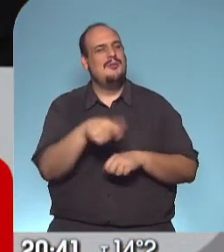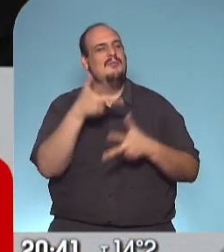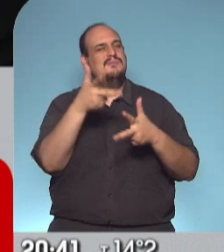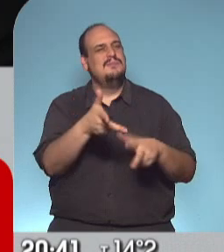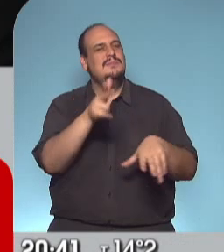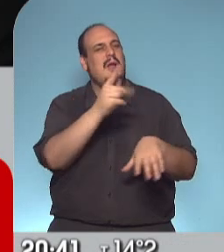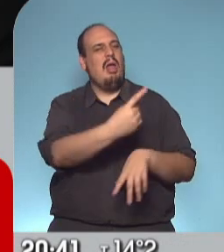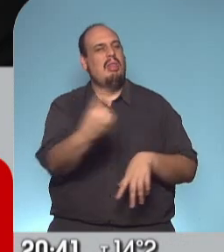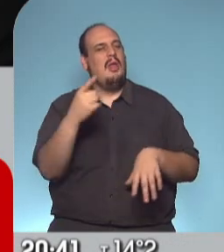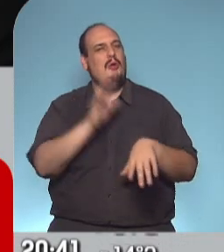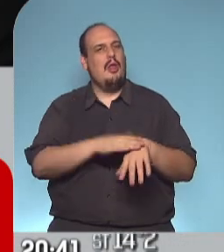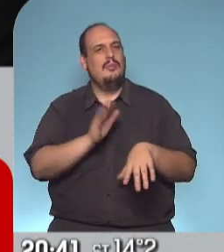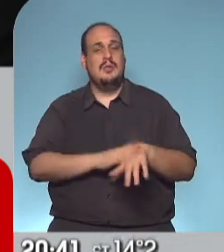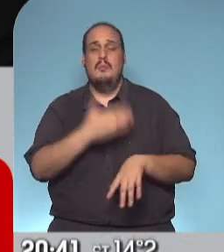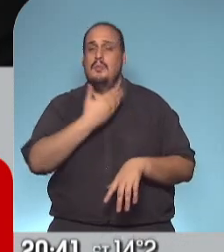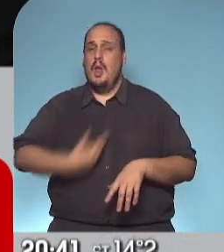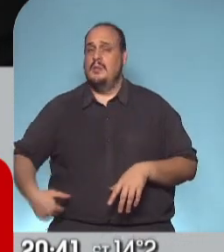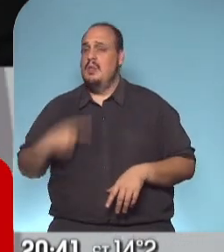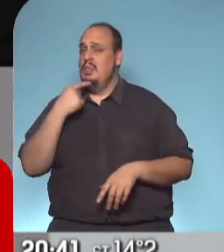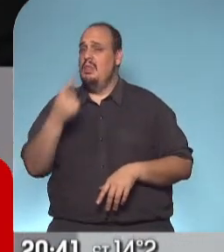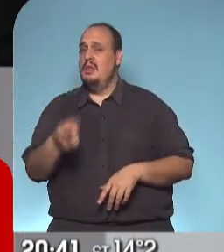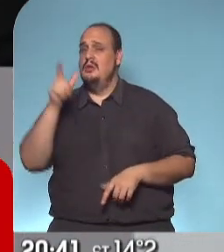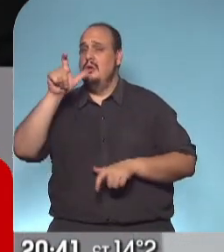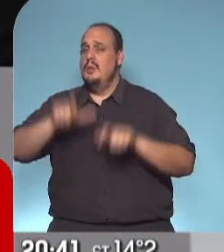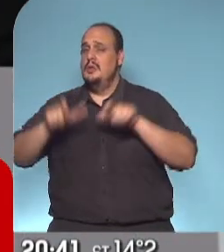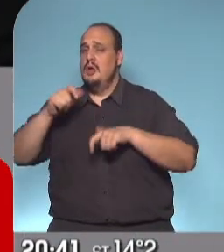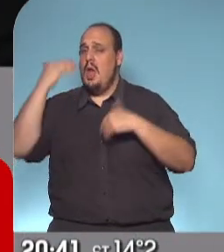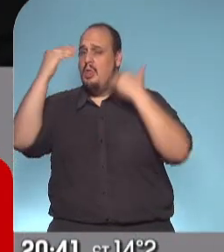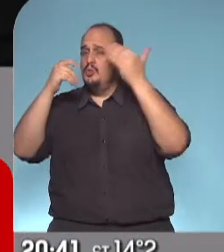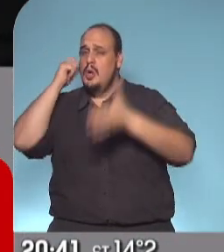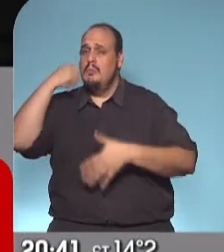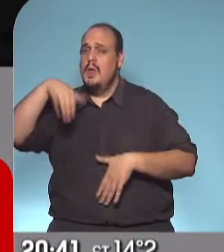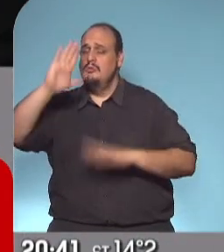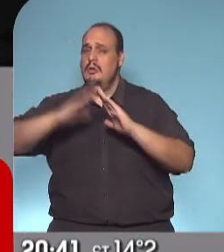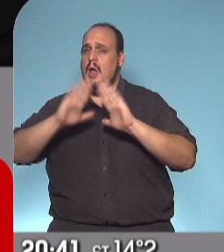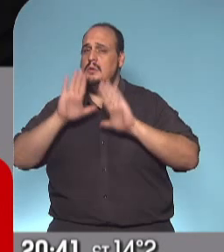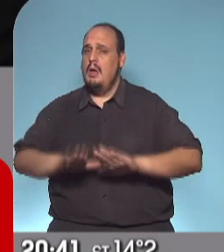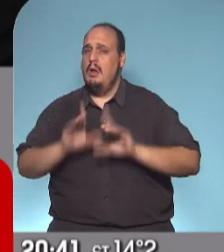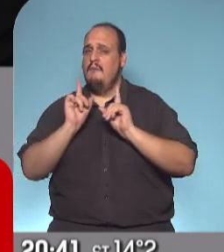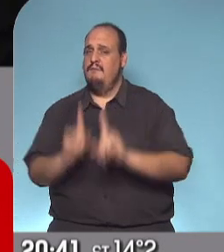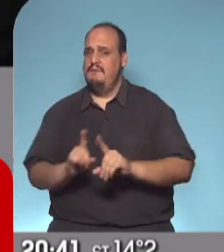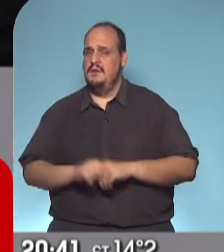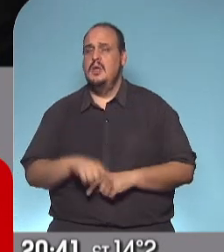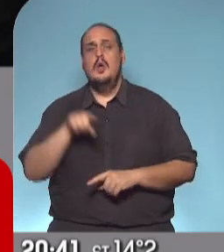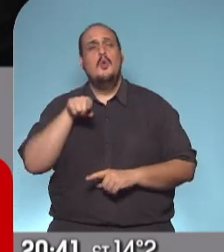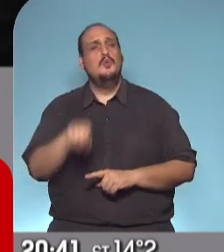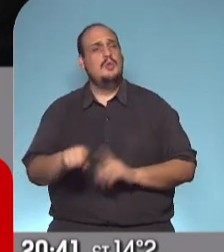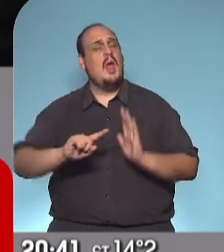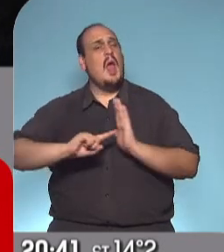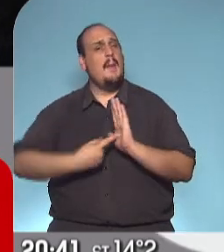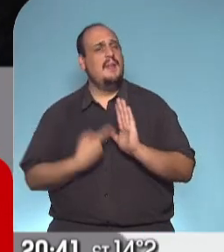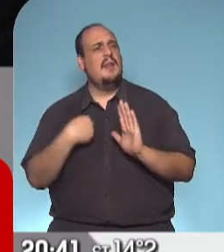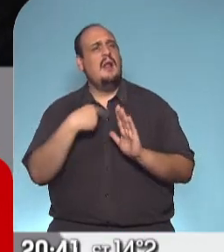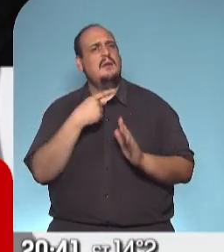hizo un énfasis mayor en que los adultos mayores en este momento se queden en sus casas. Usted en la Ciudad de Buenos Aires intentó tomar una